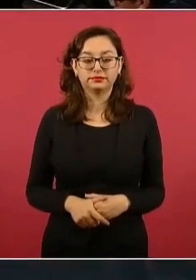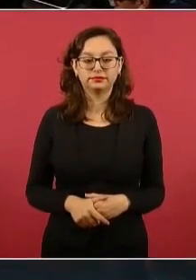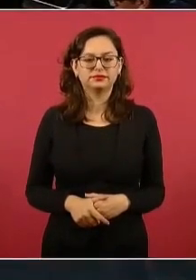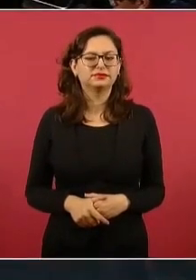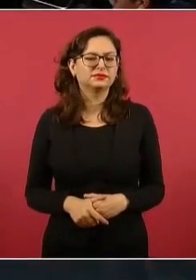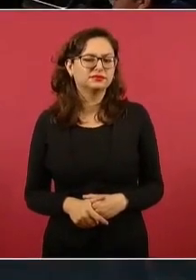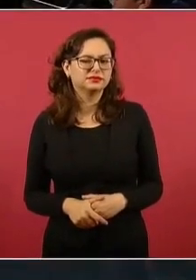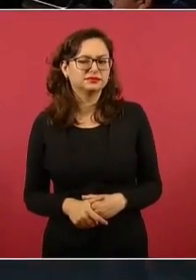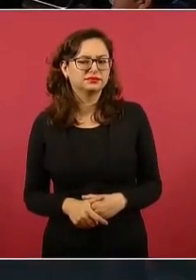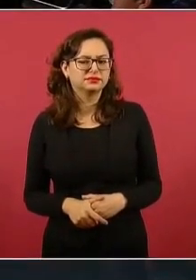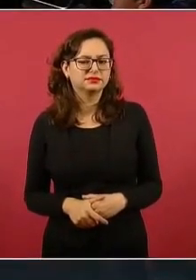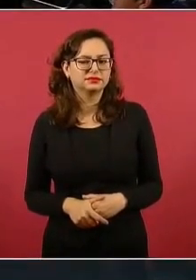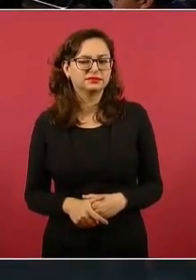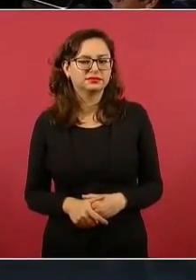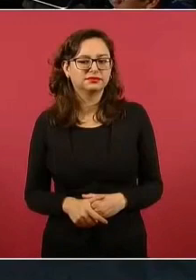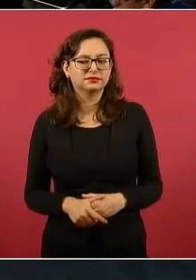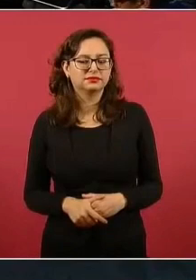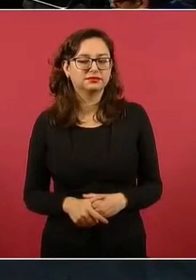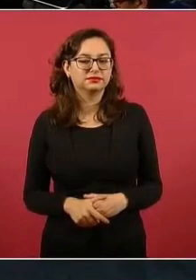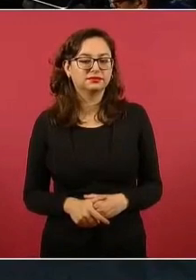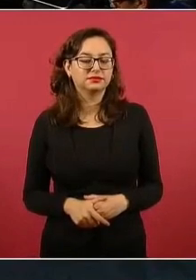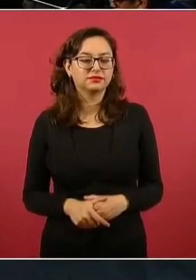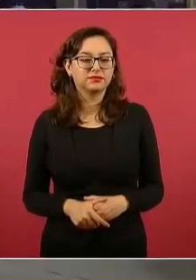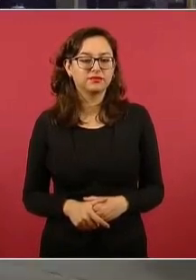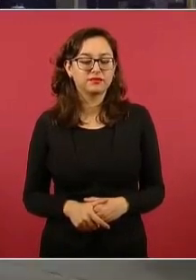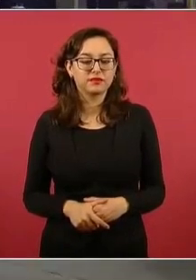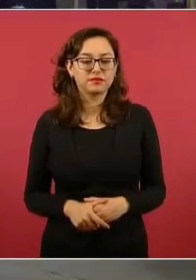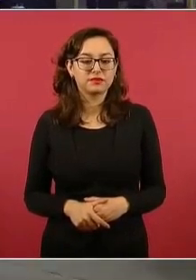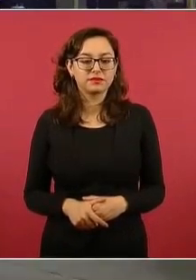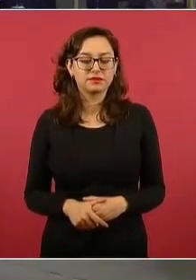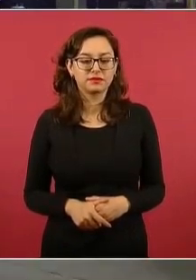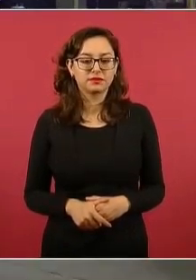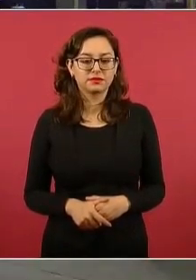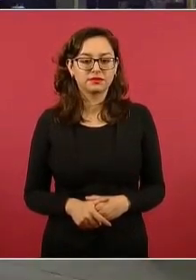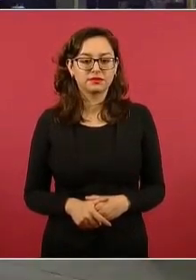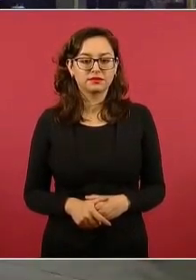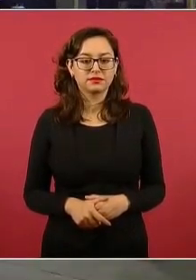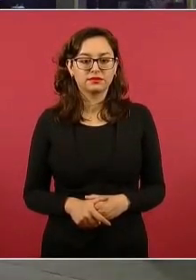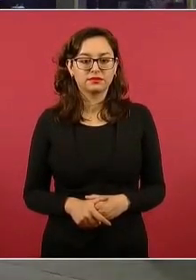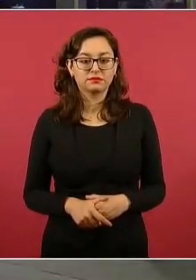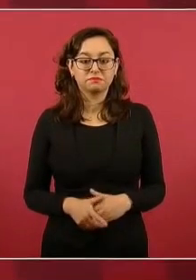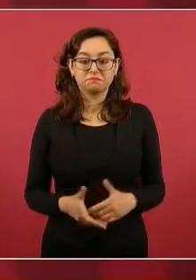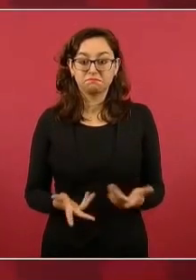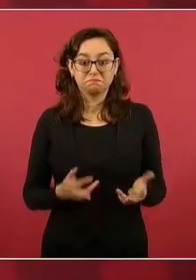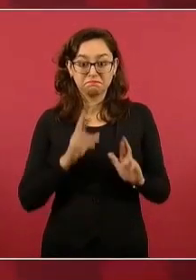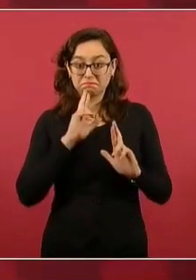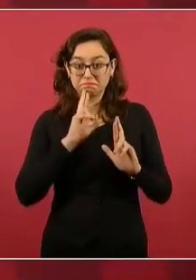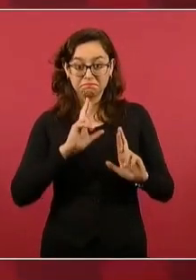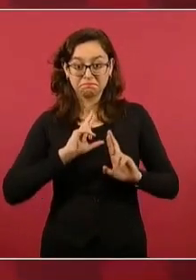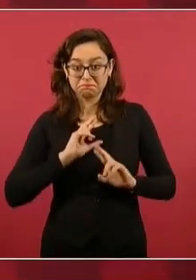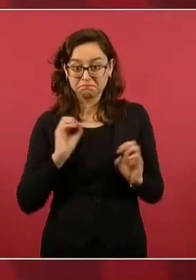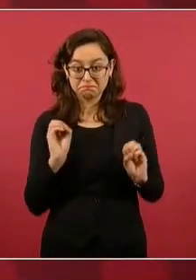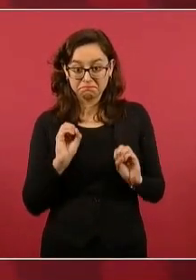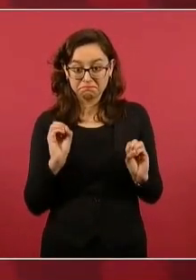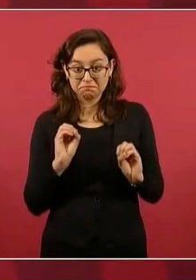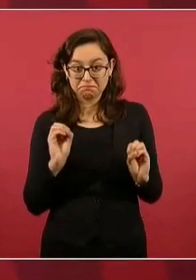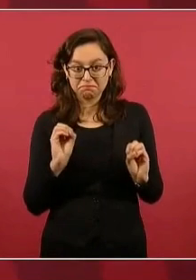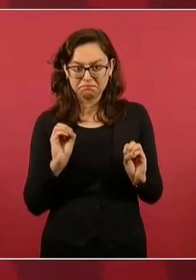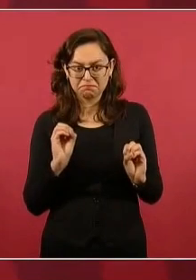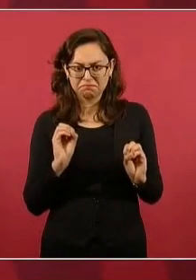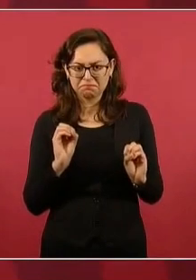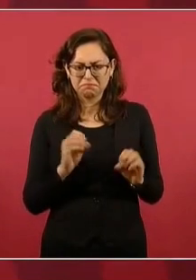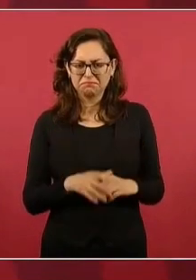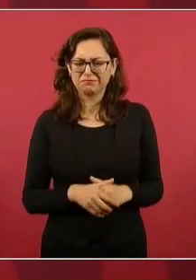¿Mande? Si no hay respuesta, no,